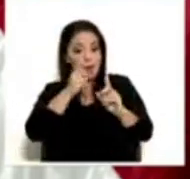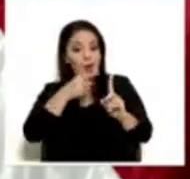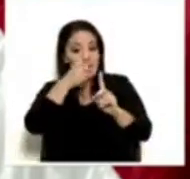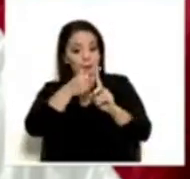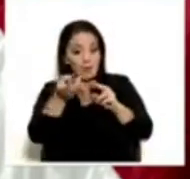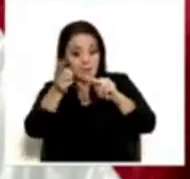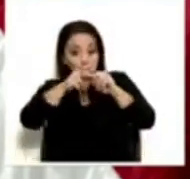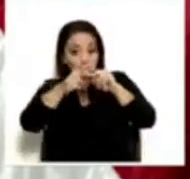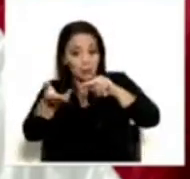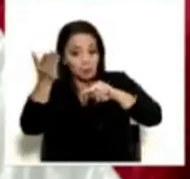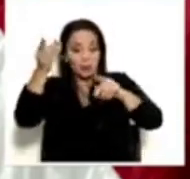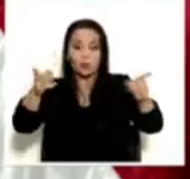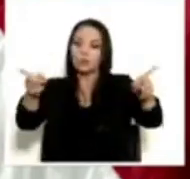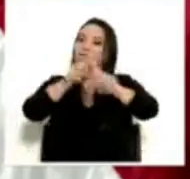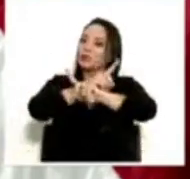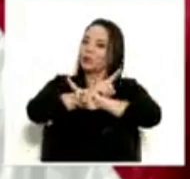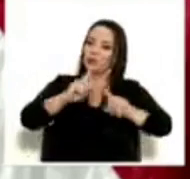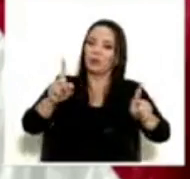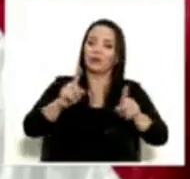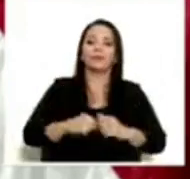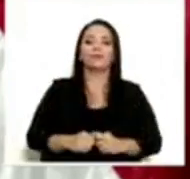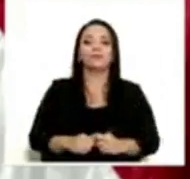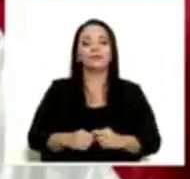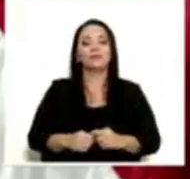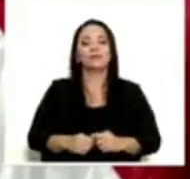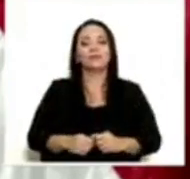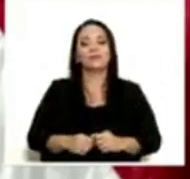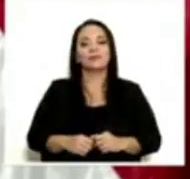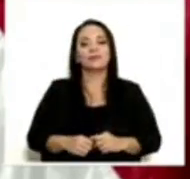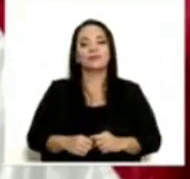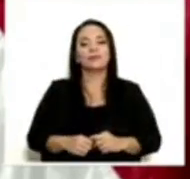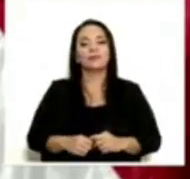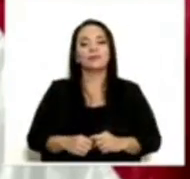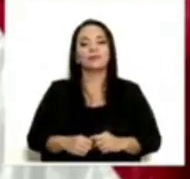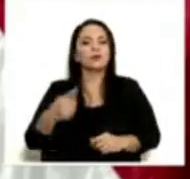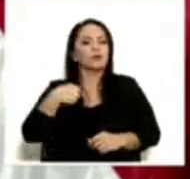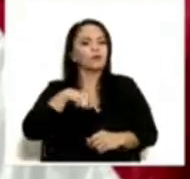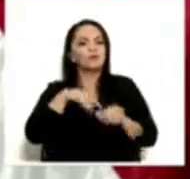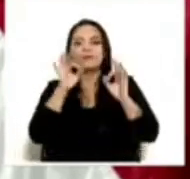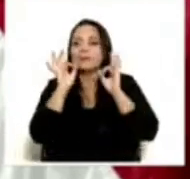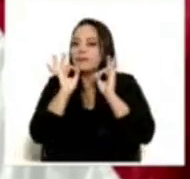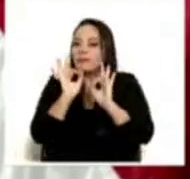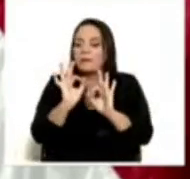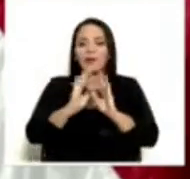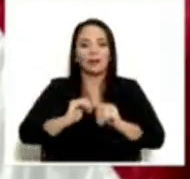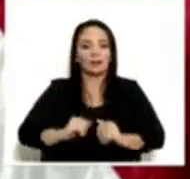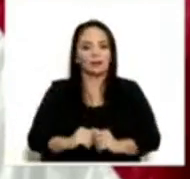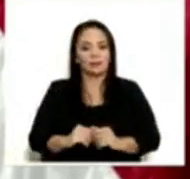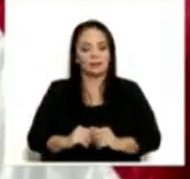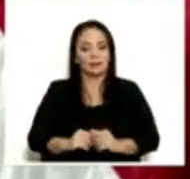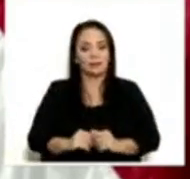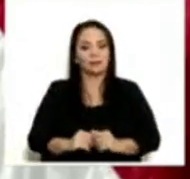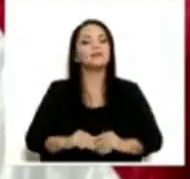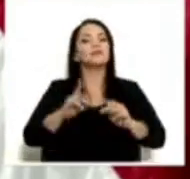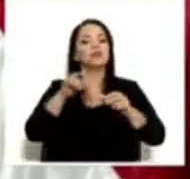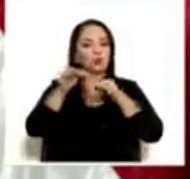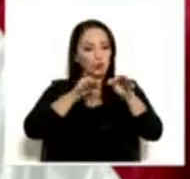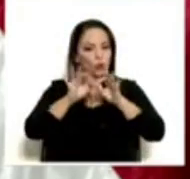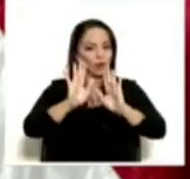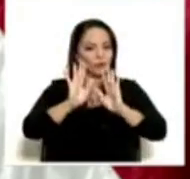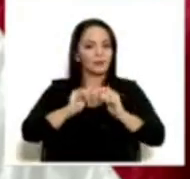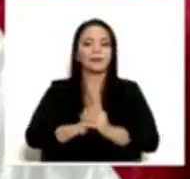impuestos. Estamos muy bien. Y ahora les voy a explicar.